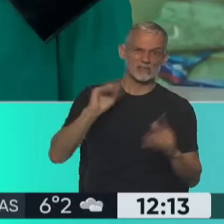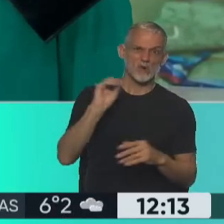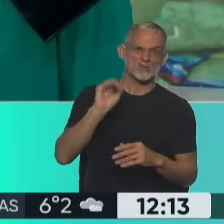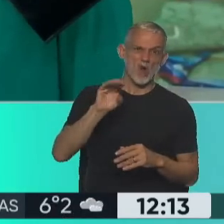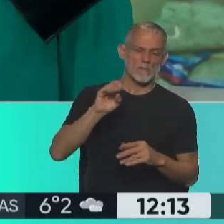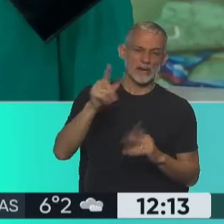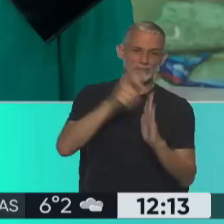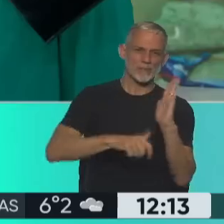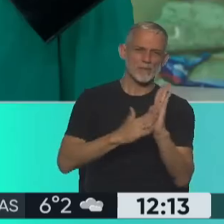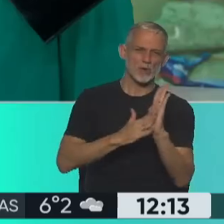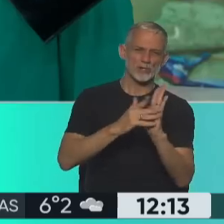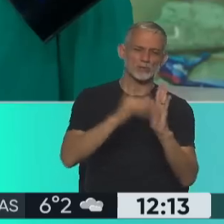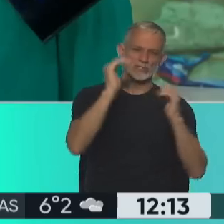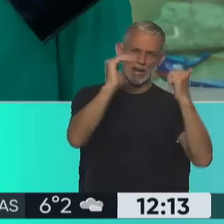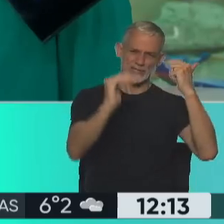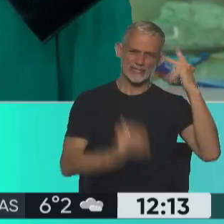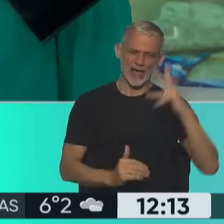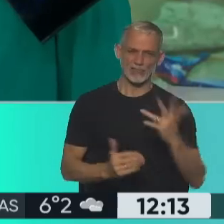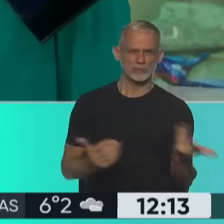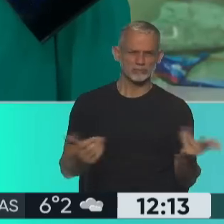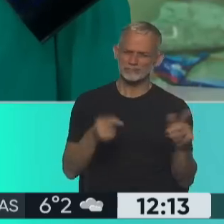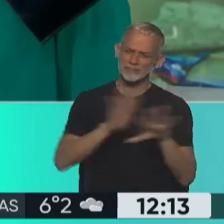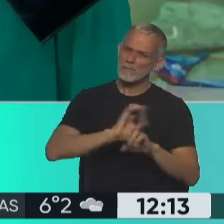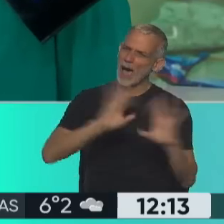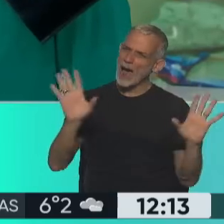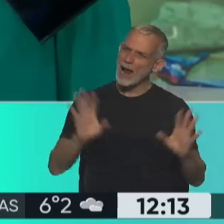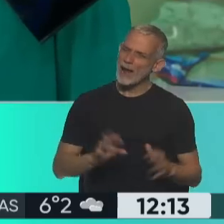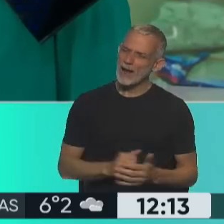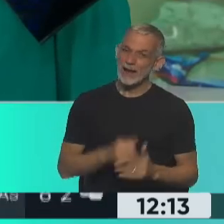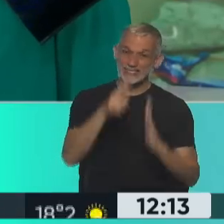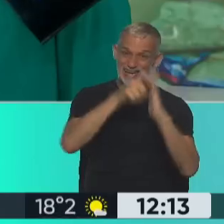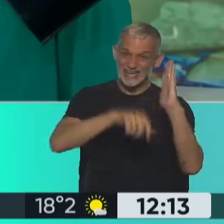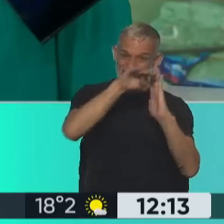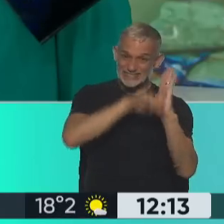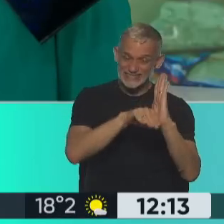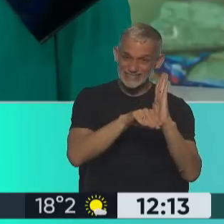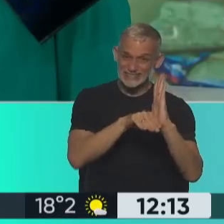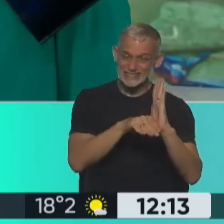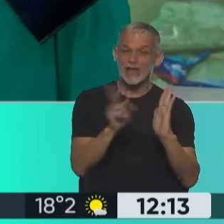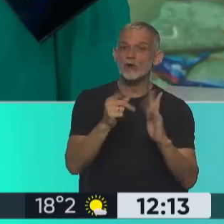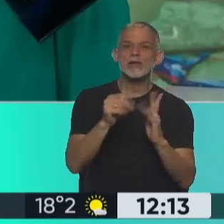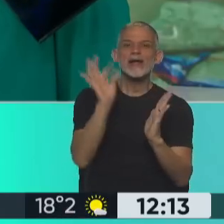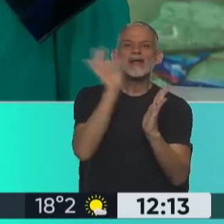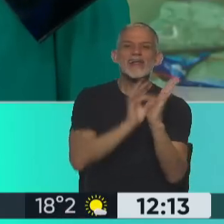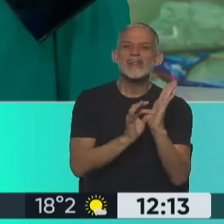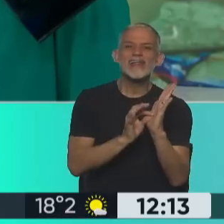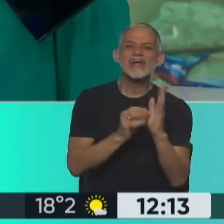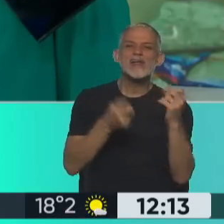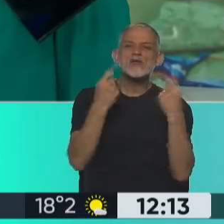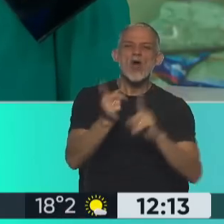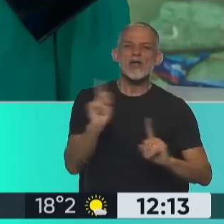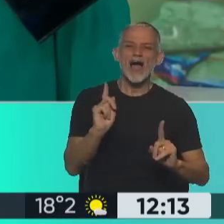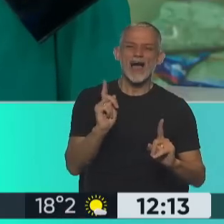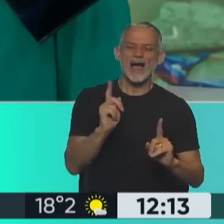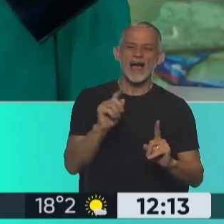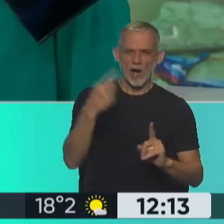a los monotributistas en ese listado. Esto es erróneo. Este listado es la excepción al programa. Es importante llevarle claridad a la gente